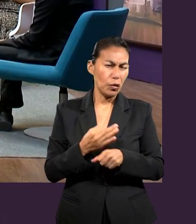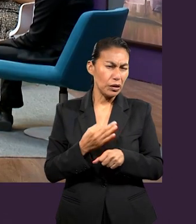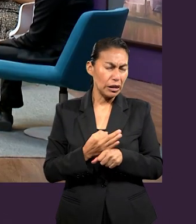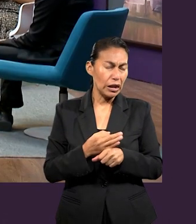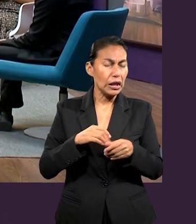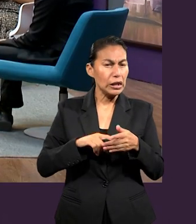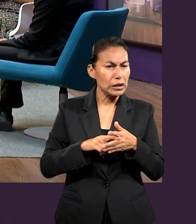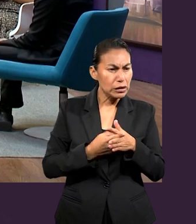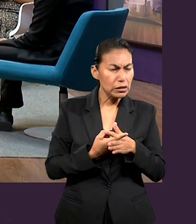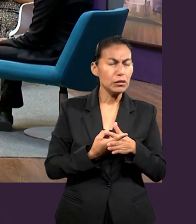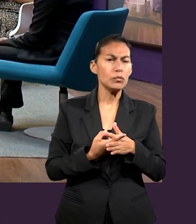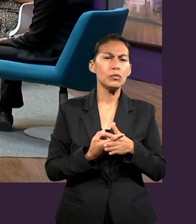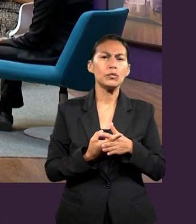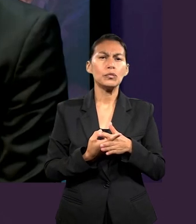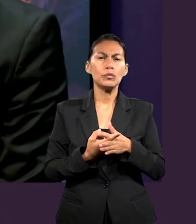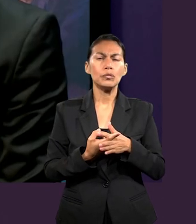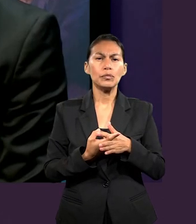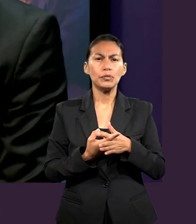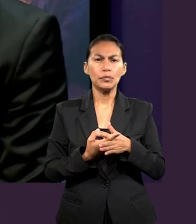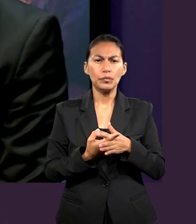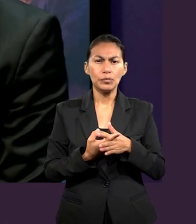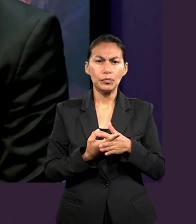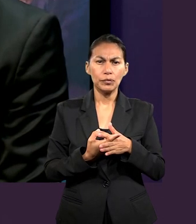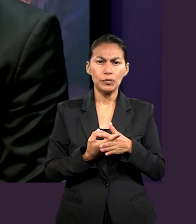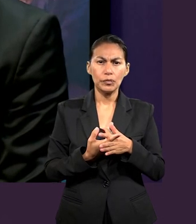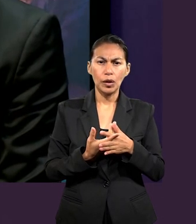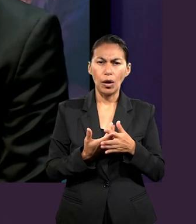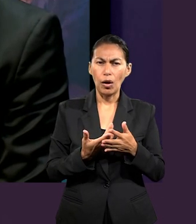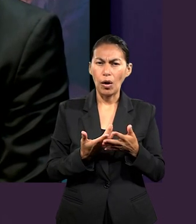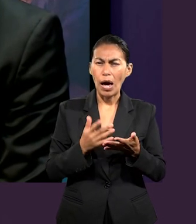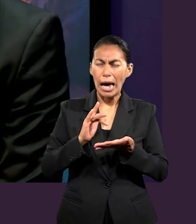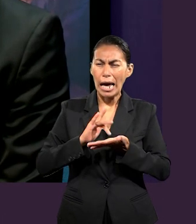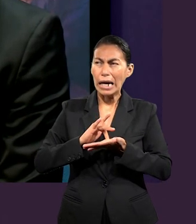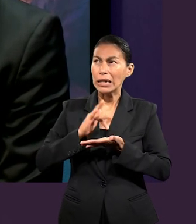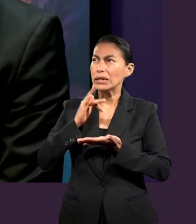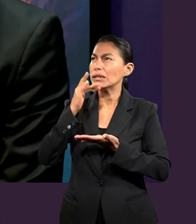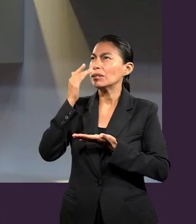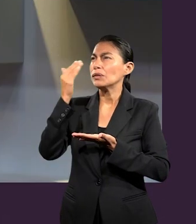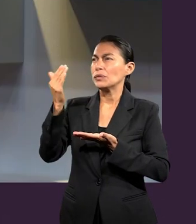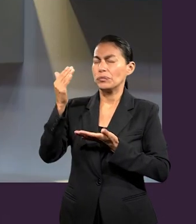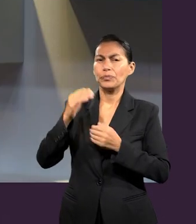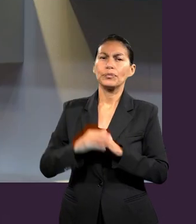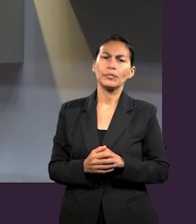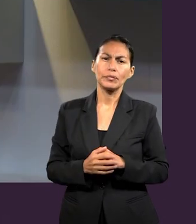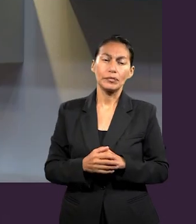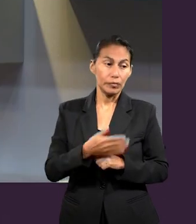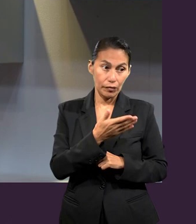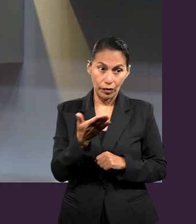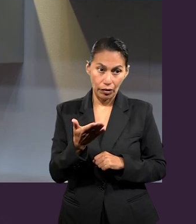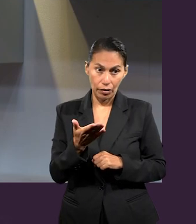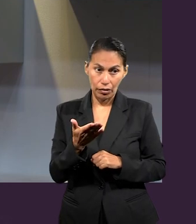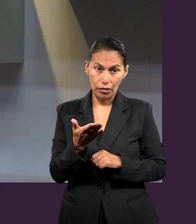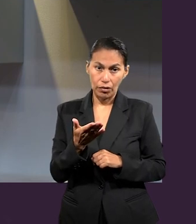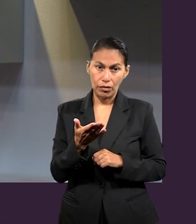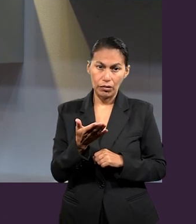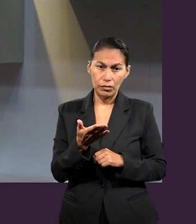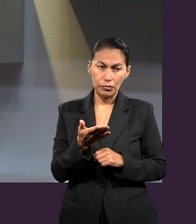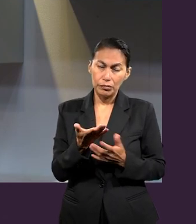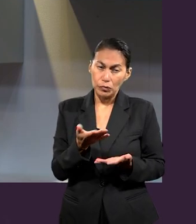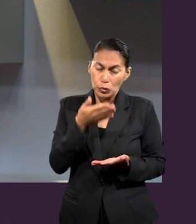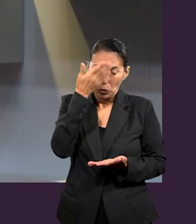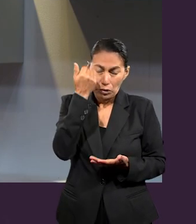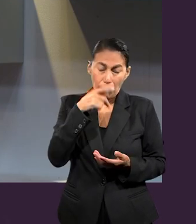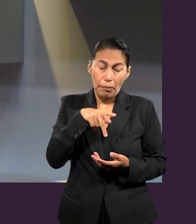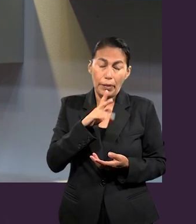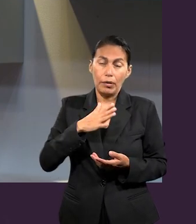en este diálogo en una acción de gratitud? No sé qué les pareció a ustedes,